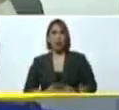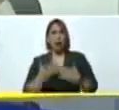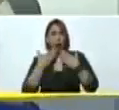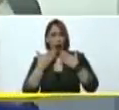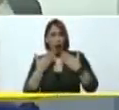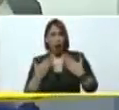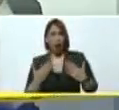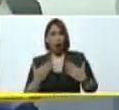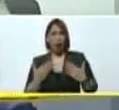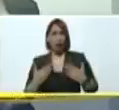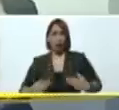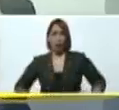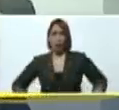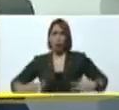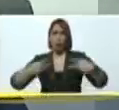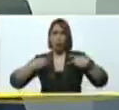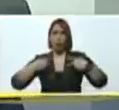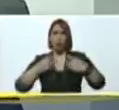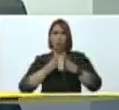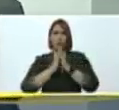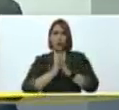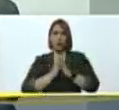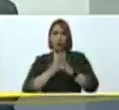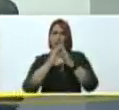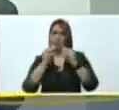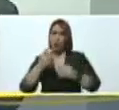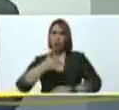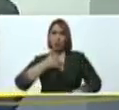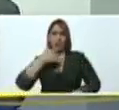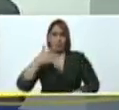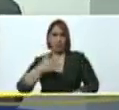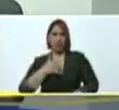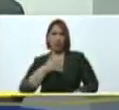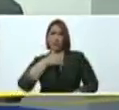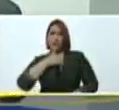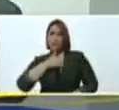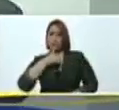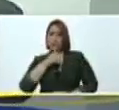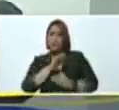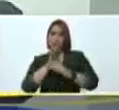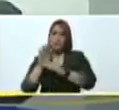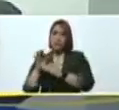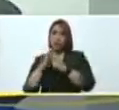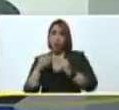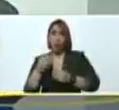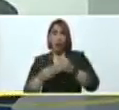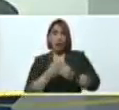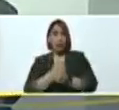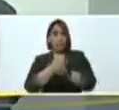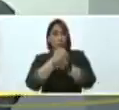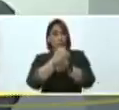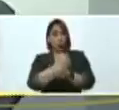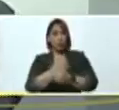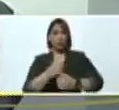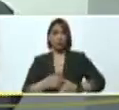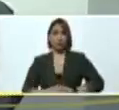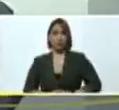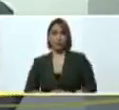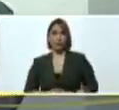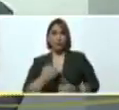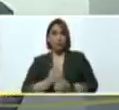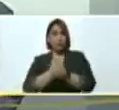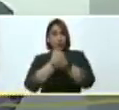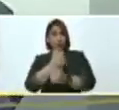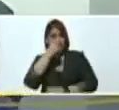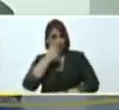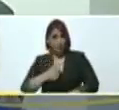su humanidad, todo su sentimiento, toda su perseverancia, porque todo esto se hace por amor. Gracias. Por amor a nuestro